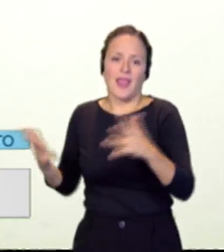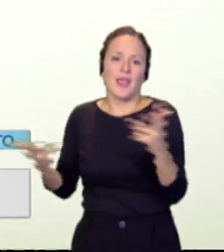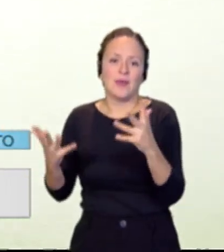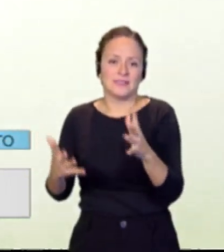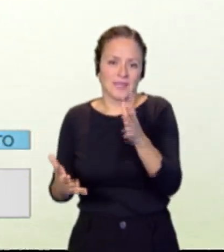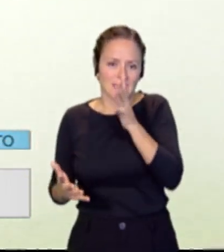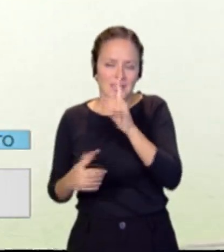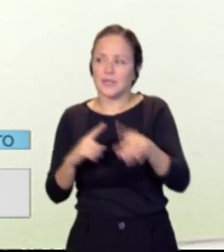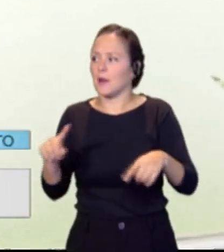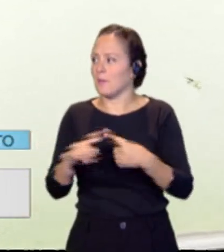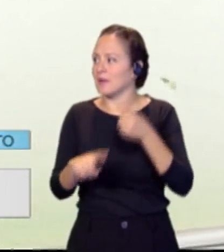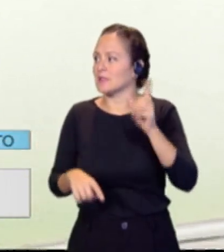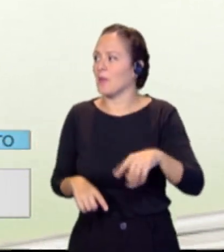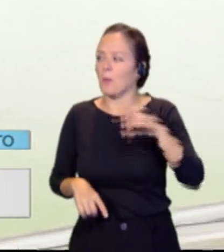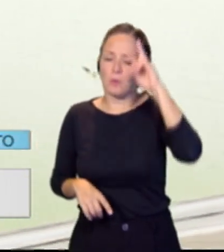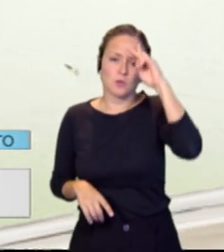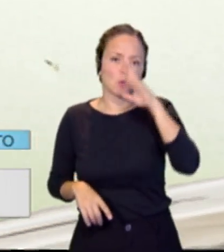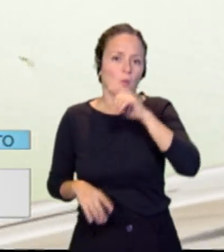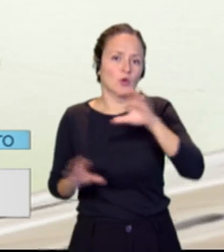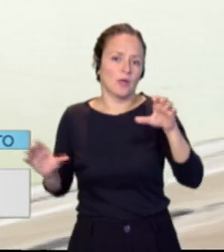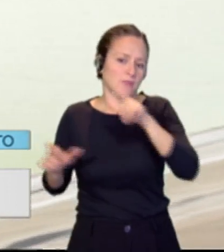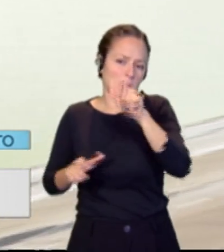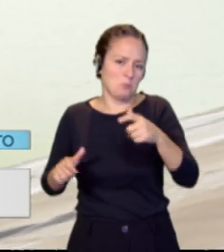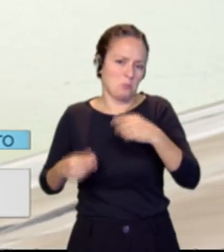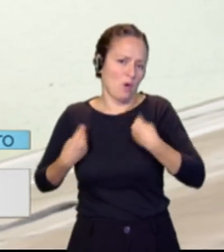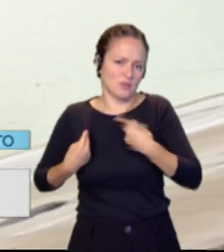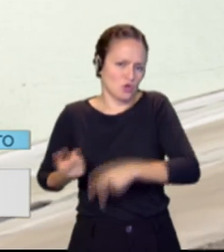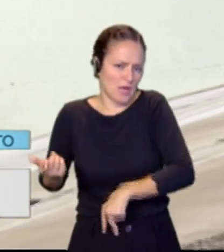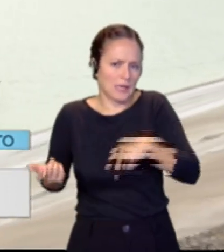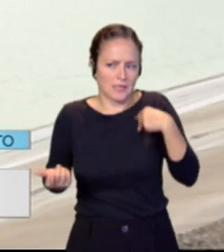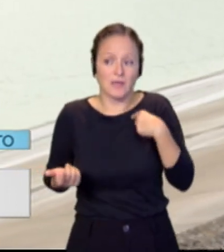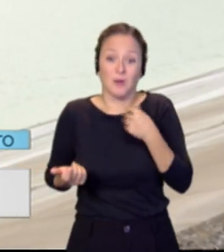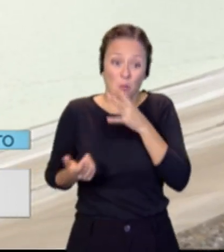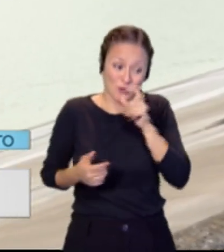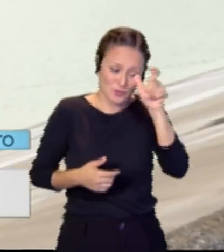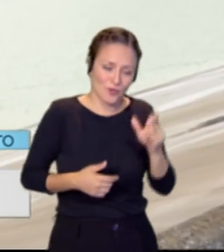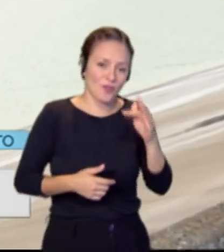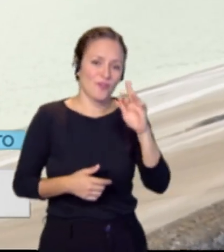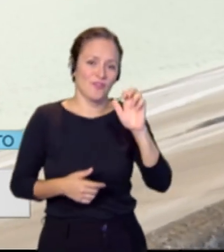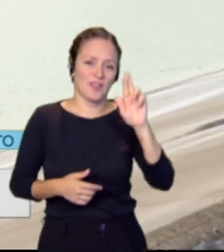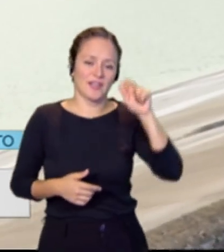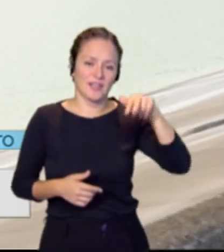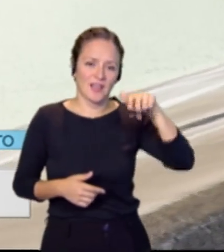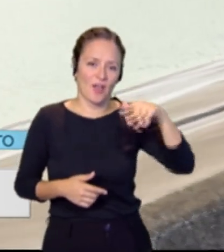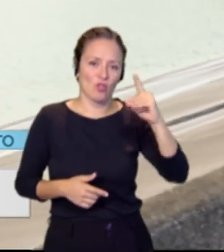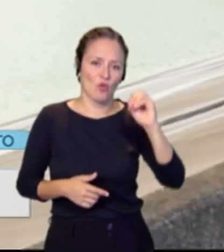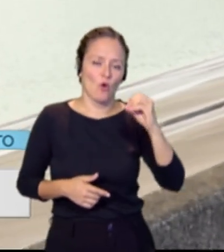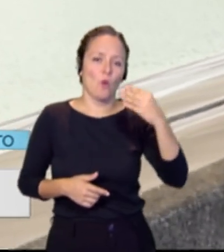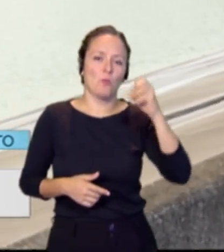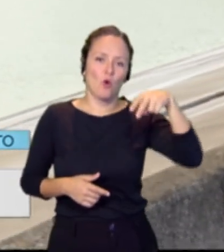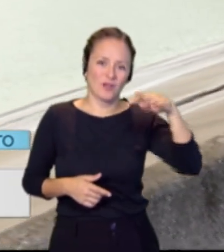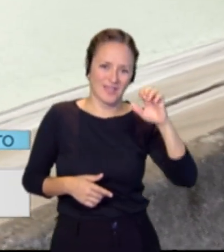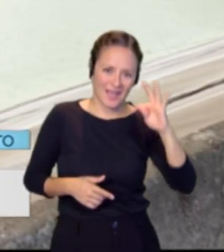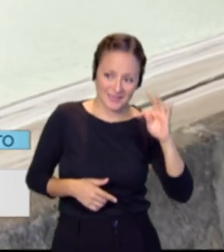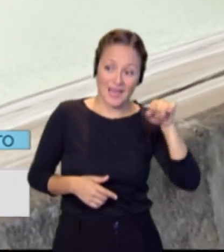y de esa preocupación de toda la población en general, podríamos decir. Para ello ya nos acompaña Fernando Bonet, el ex técnico de Valtén, de la empresa que